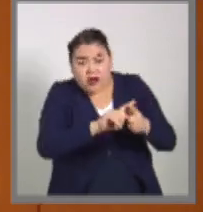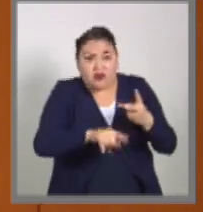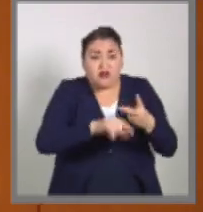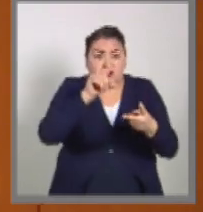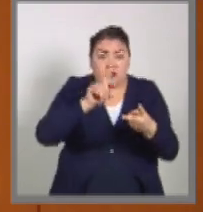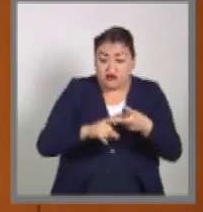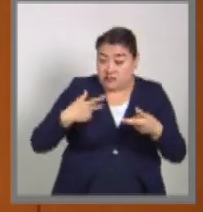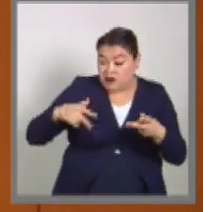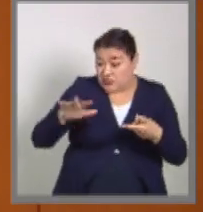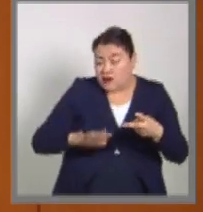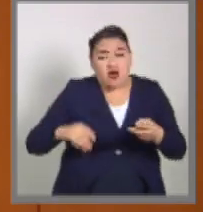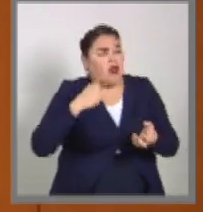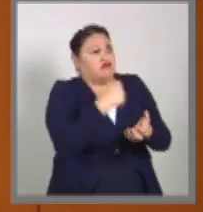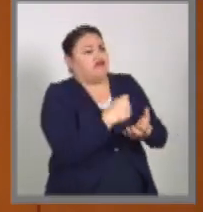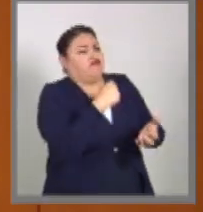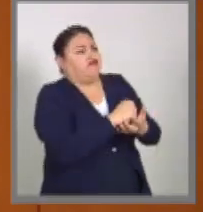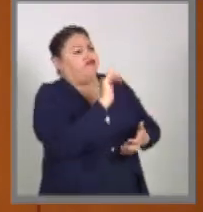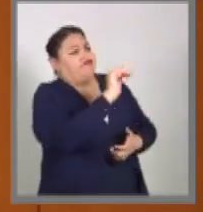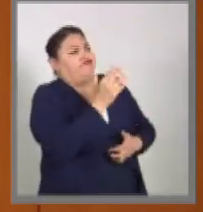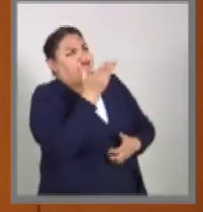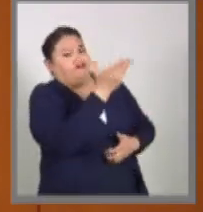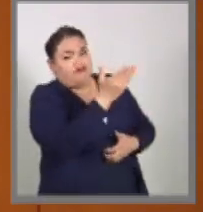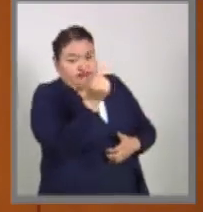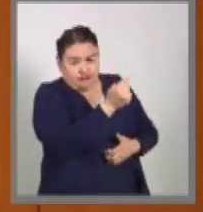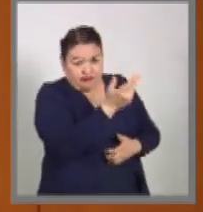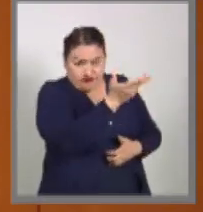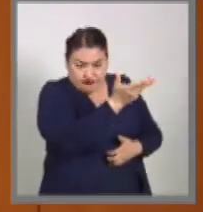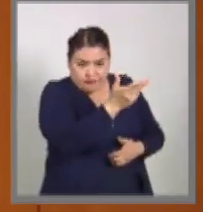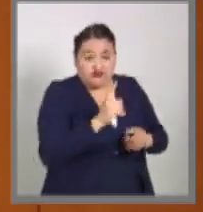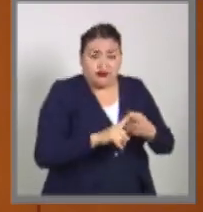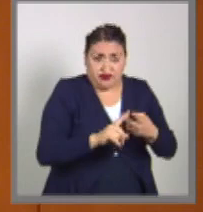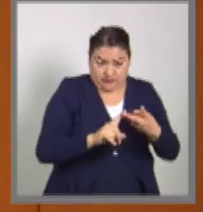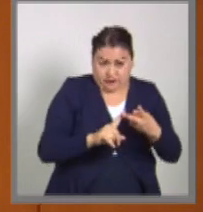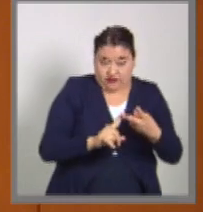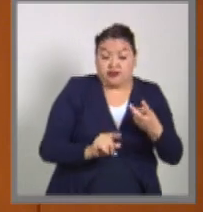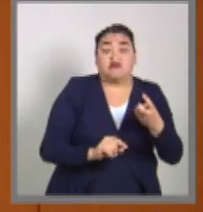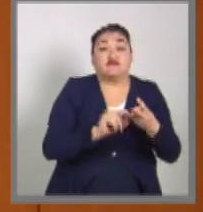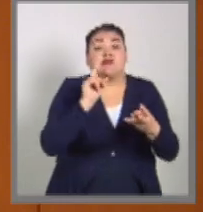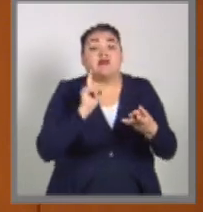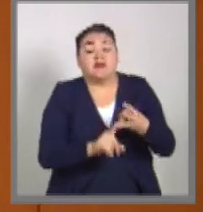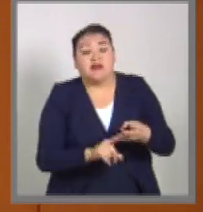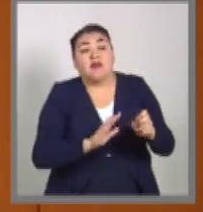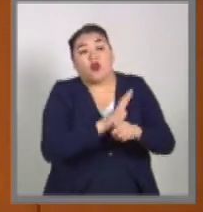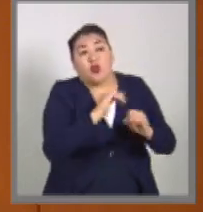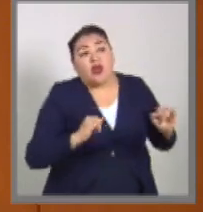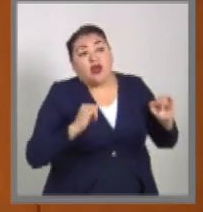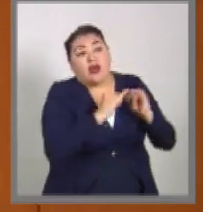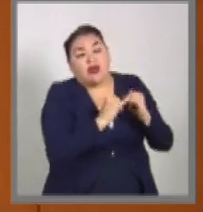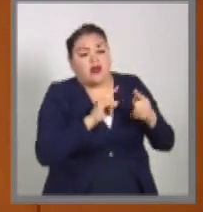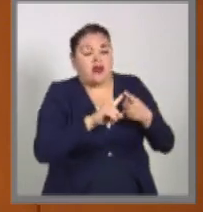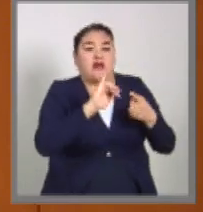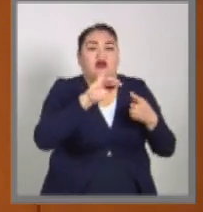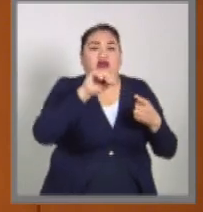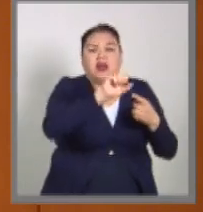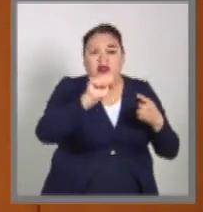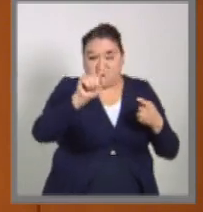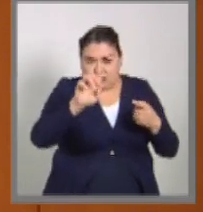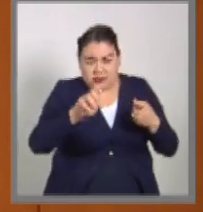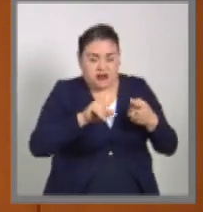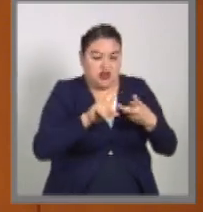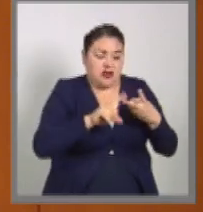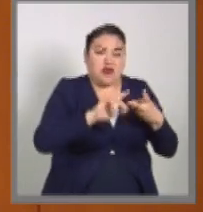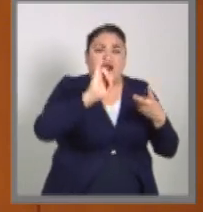exigibilidades en las que se tienen que comprometer las instituciones del Estado como el Issste, como el IMSS, como el